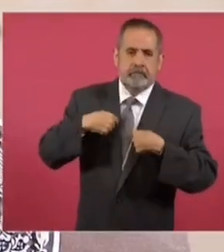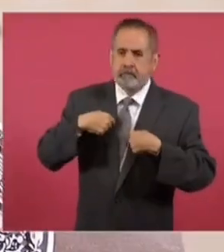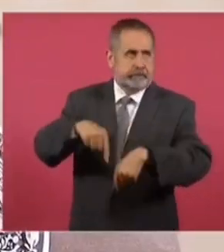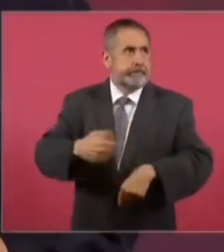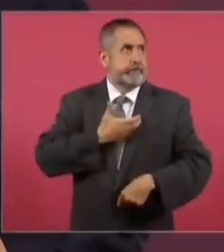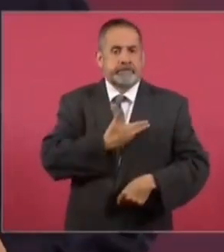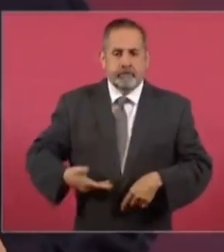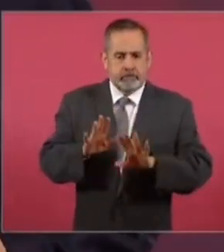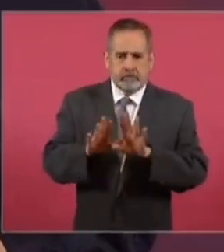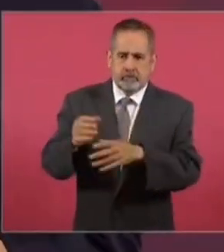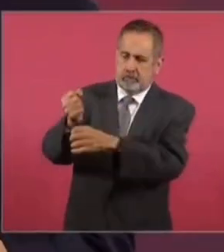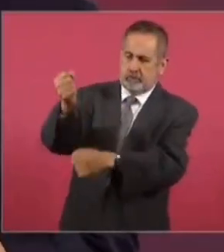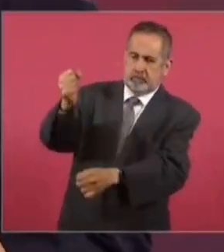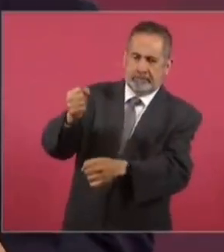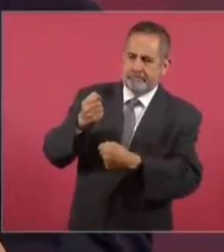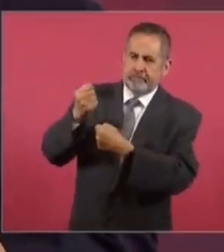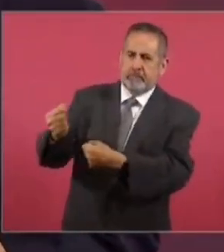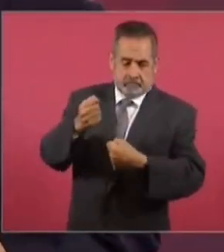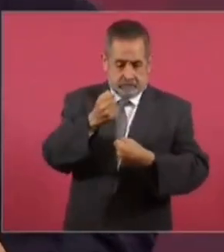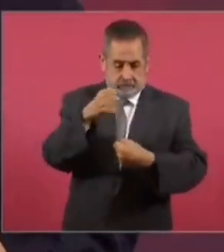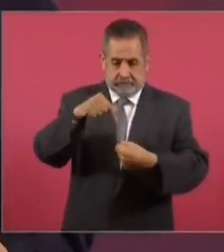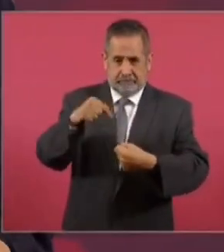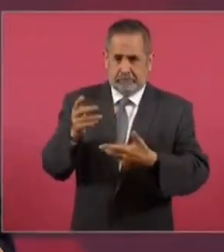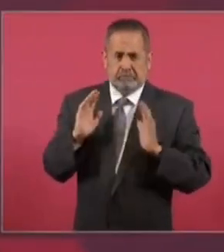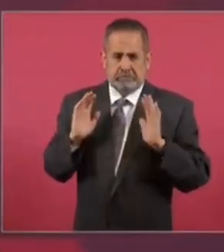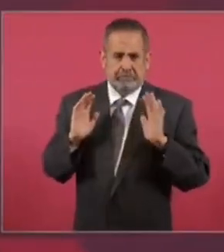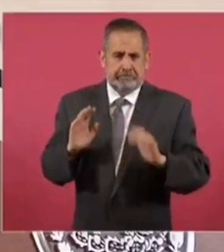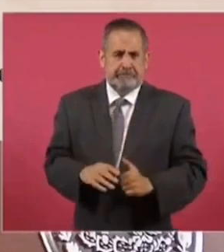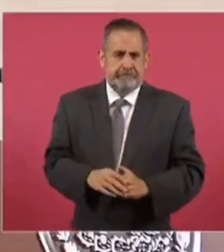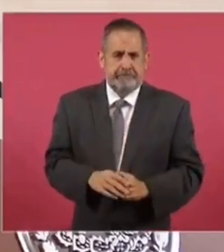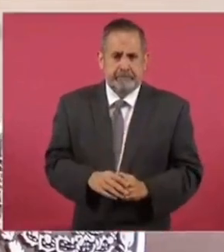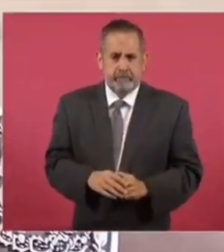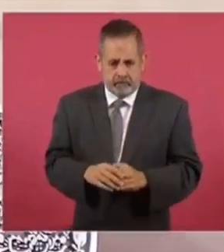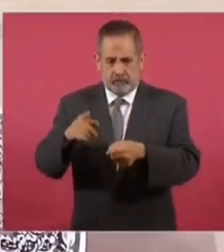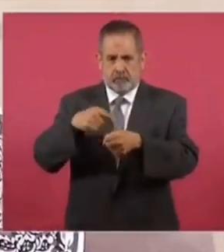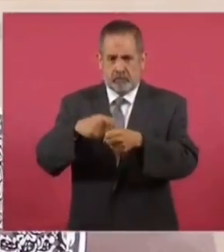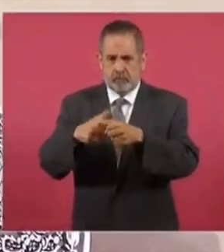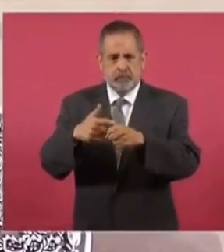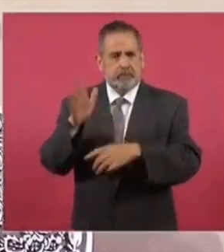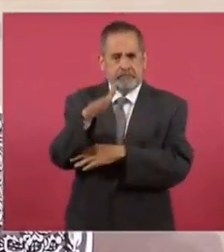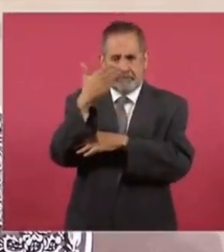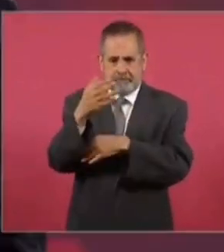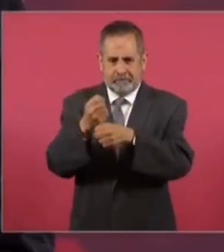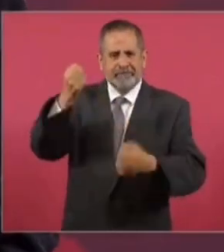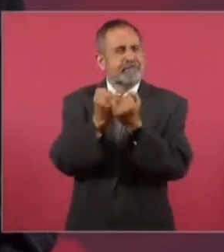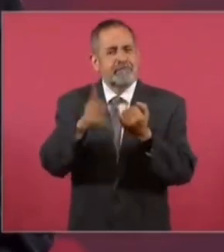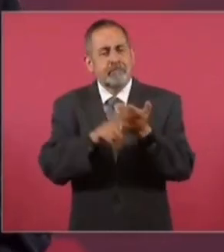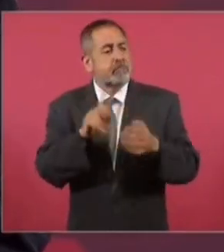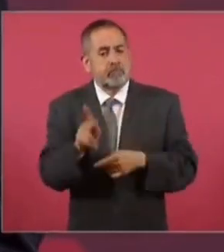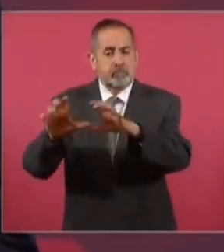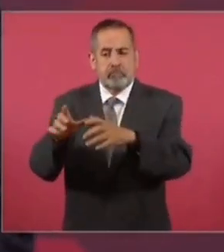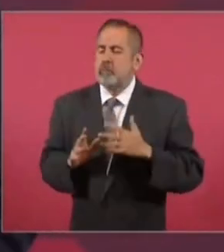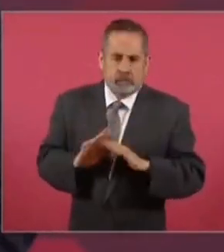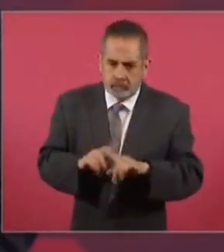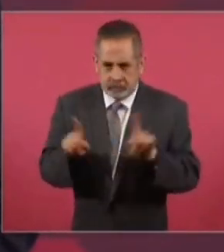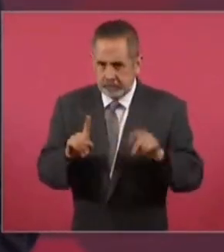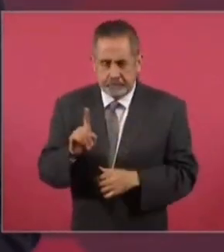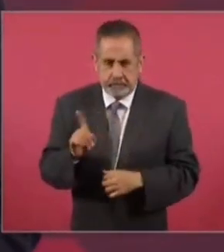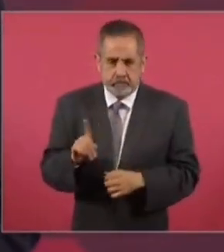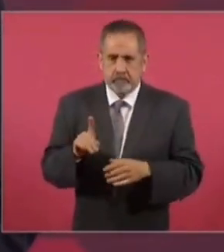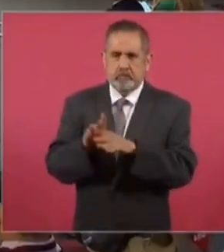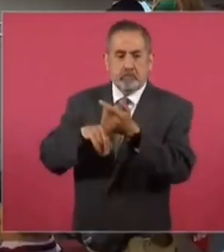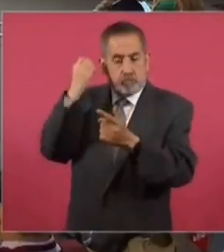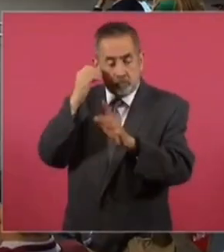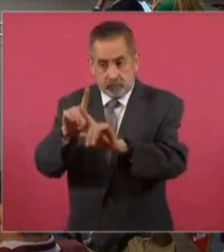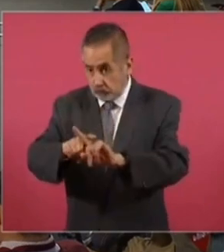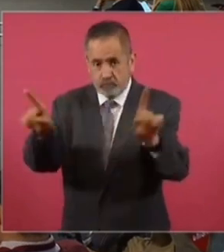No es aquí. Es un bastón de mando que ni siquiera va a tener los tres colores de la bandera, como son los bastones de mando de los pueblos. Entonces,